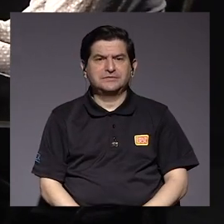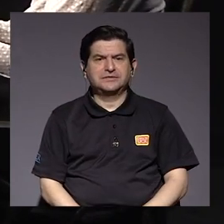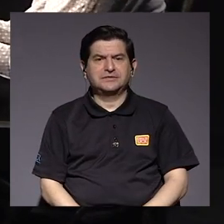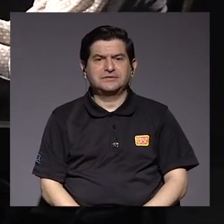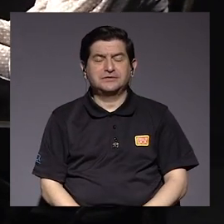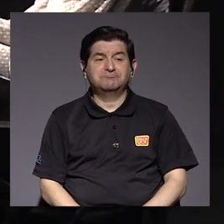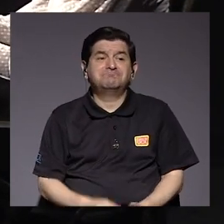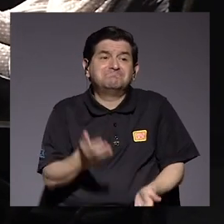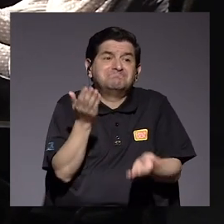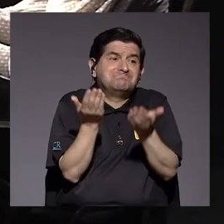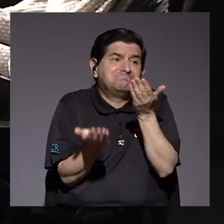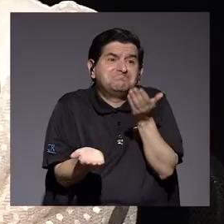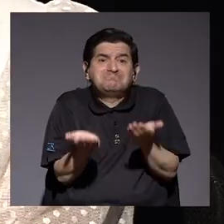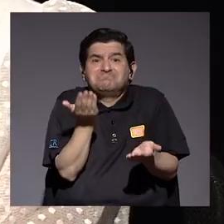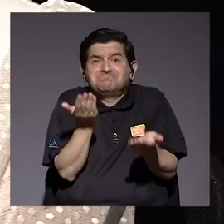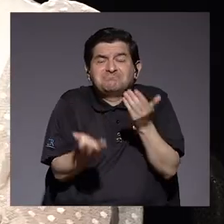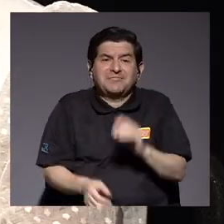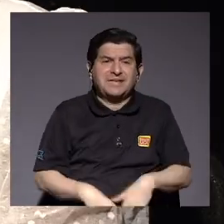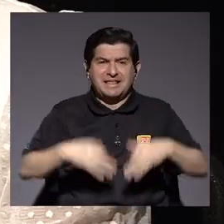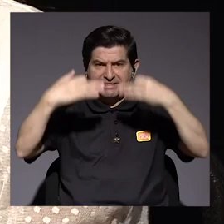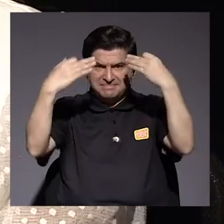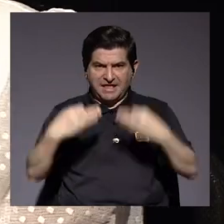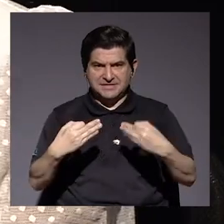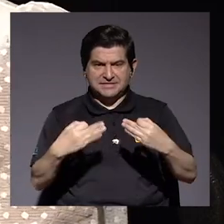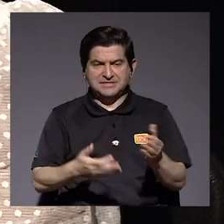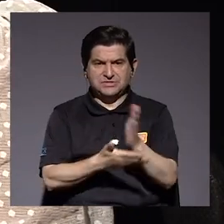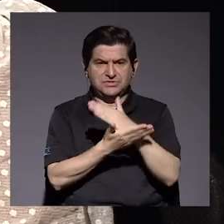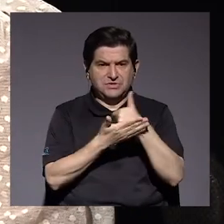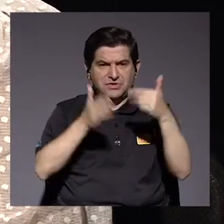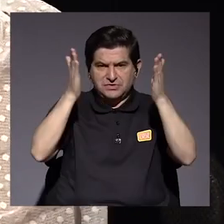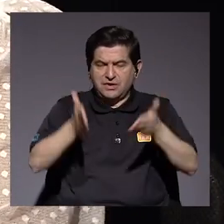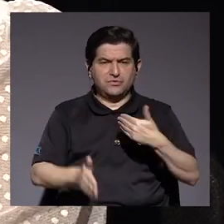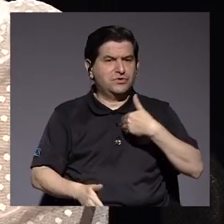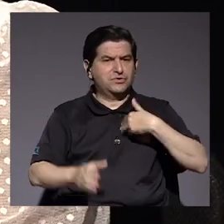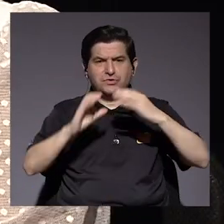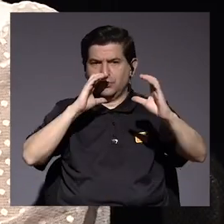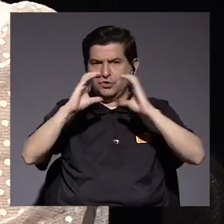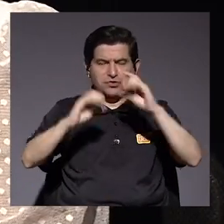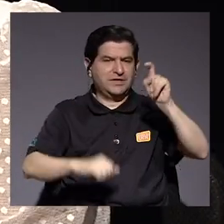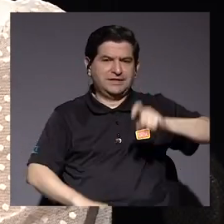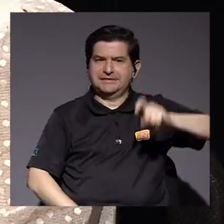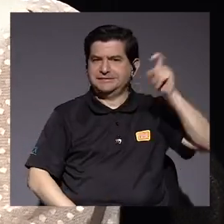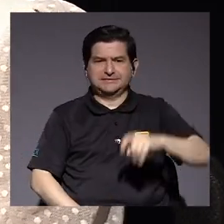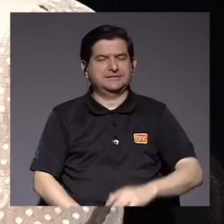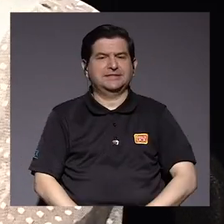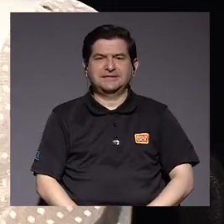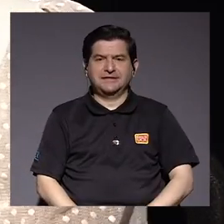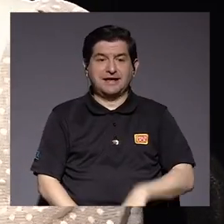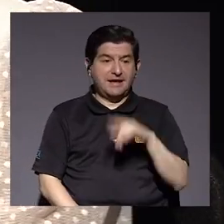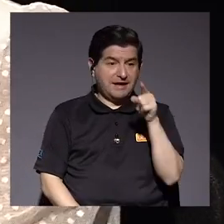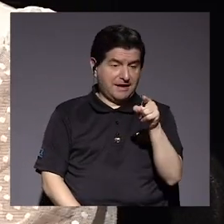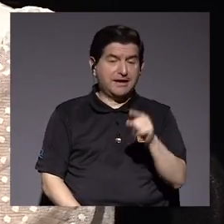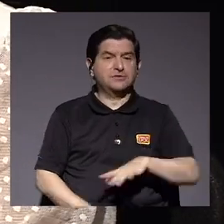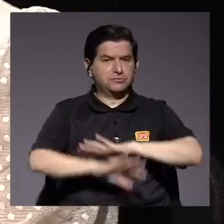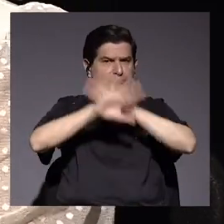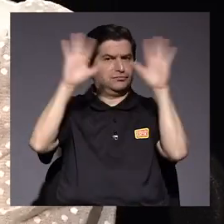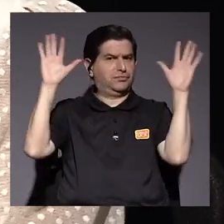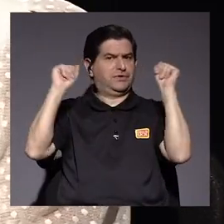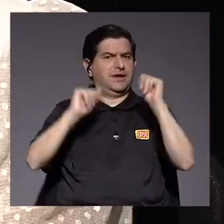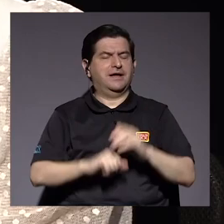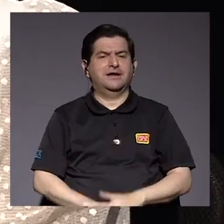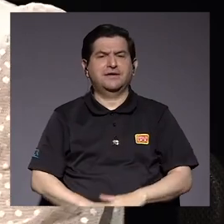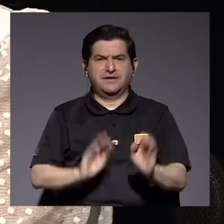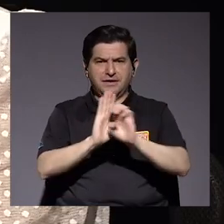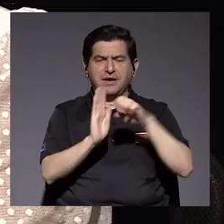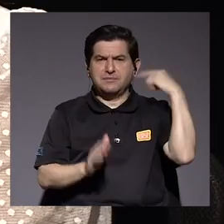posiblemente la decisión de algunas partes de no tener la comunicación que se tiene que tener. Eso tiene que estar clarísimo. Por ejemplo,